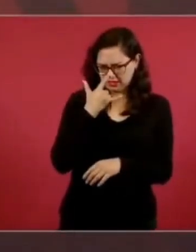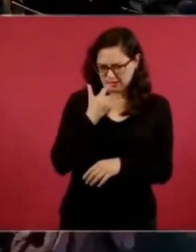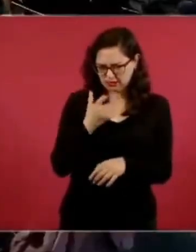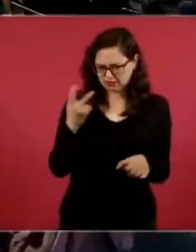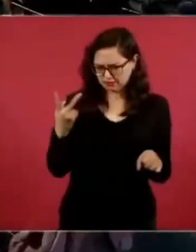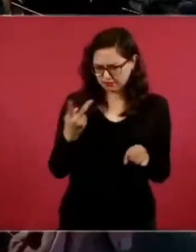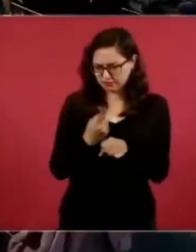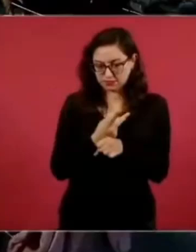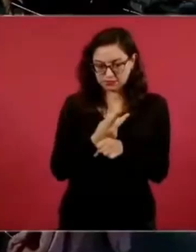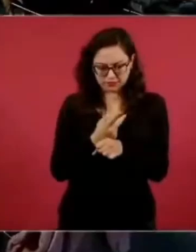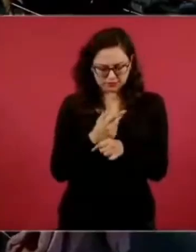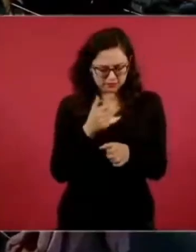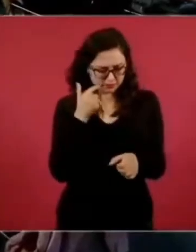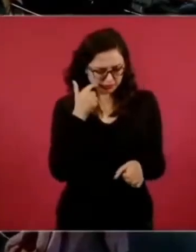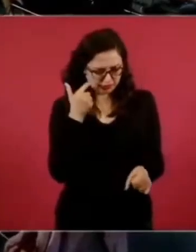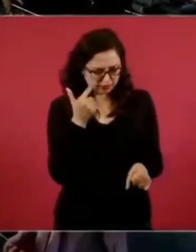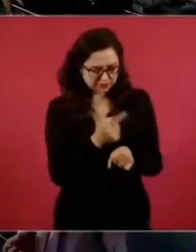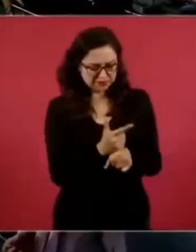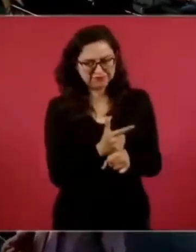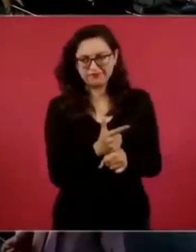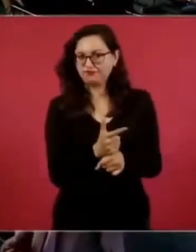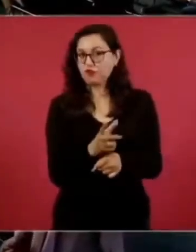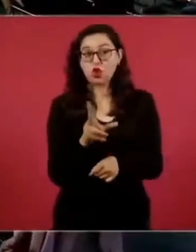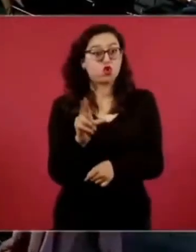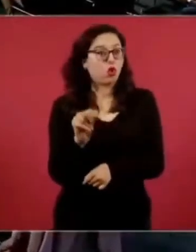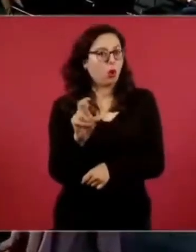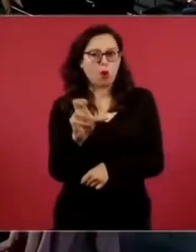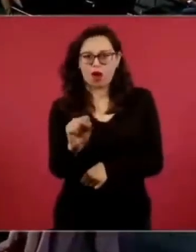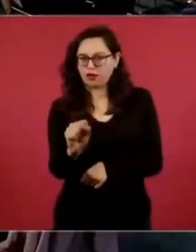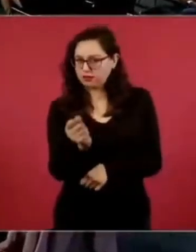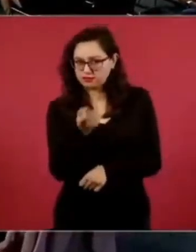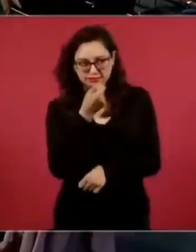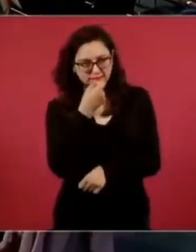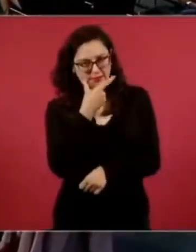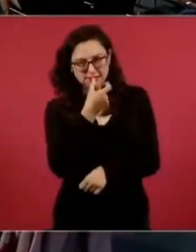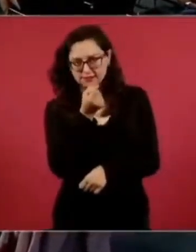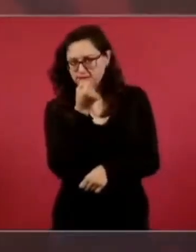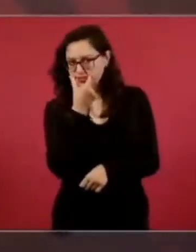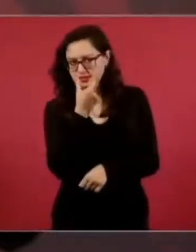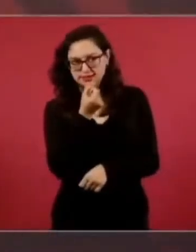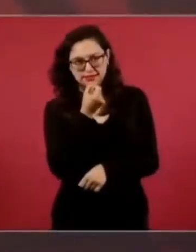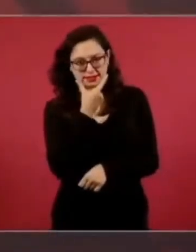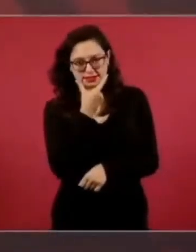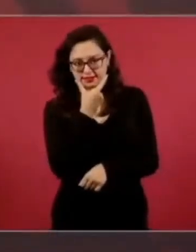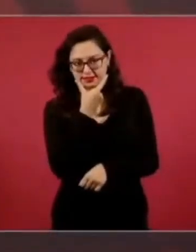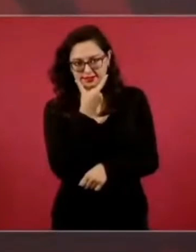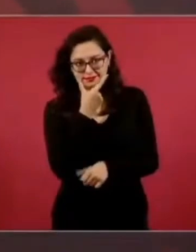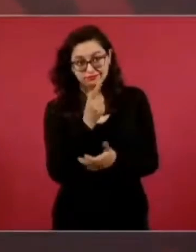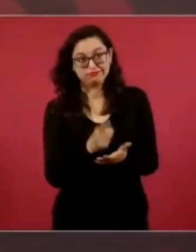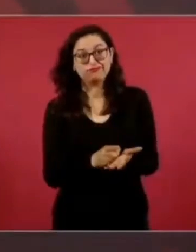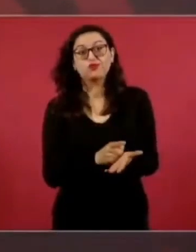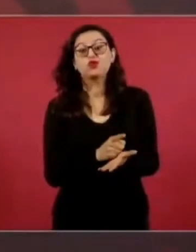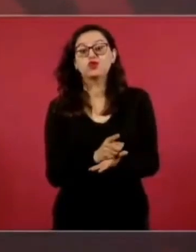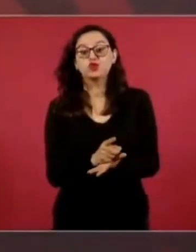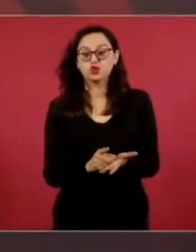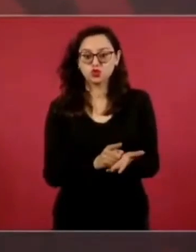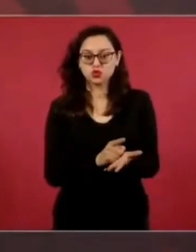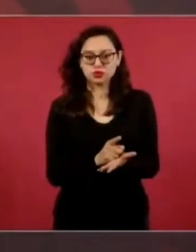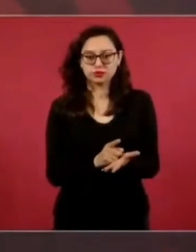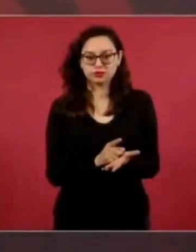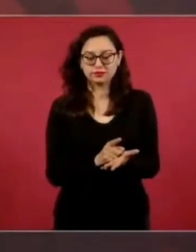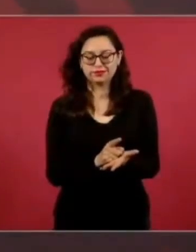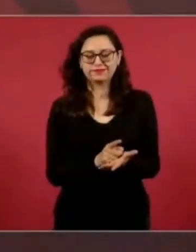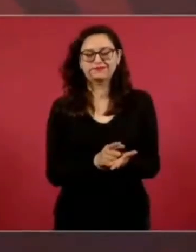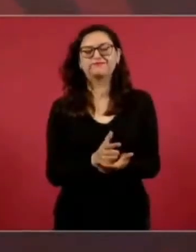Habían más farmacias que las normales y era